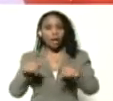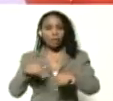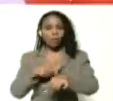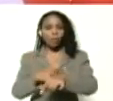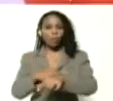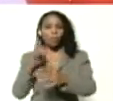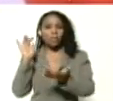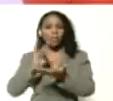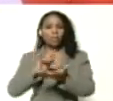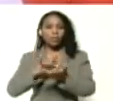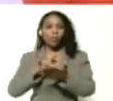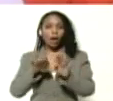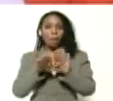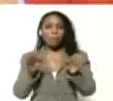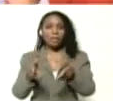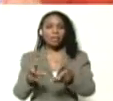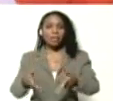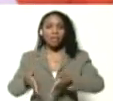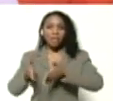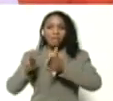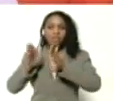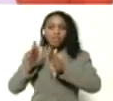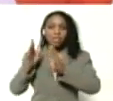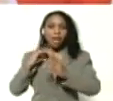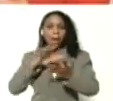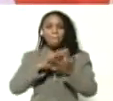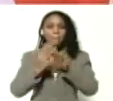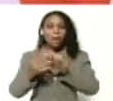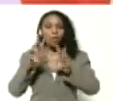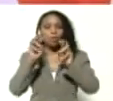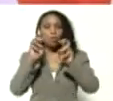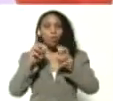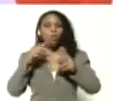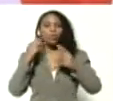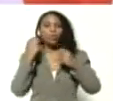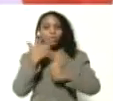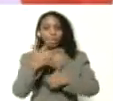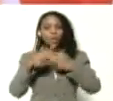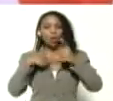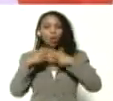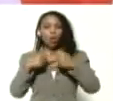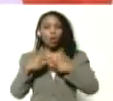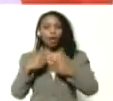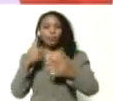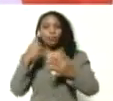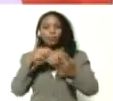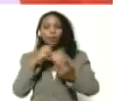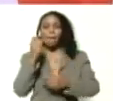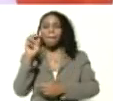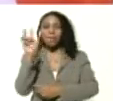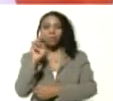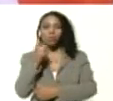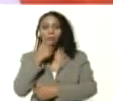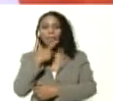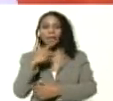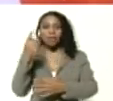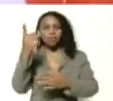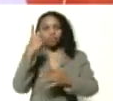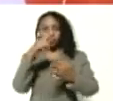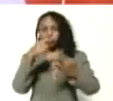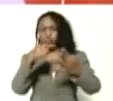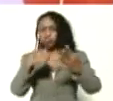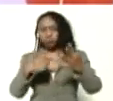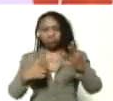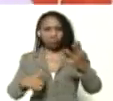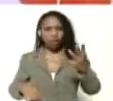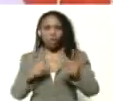participación en la mesa de infraestructura de Barrio Nuevo Tricolor Fede el MOP Venezuela Bella gobernadores alcalde y todo aquello